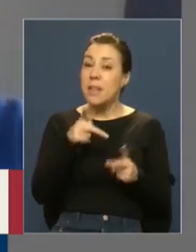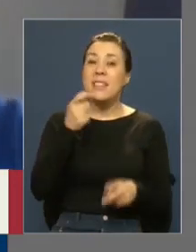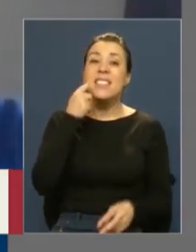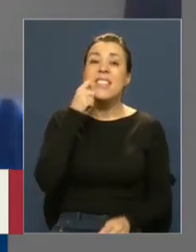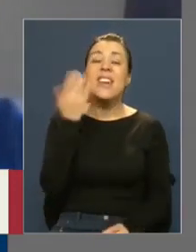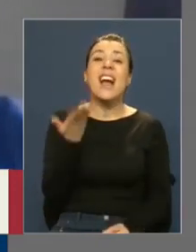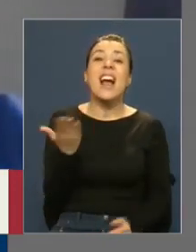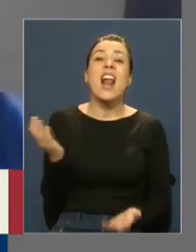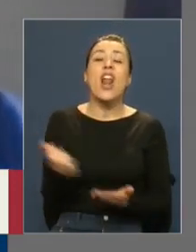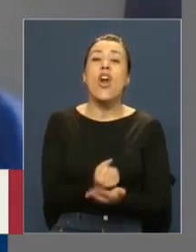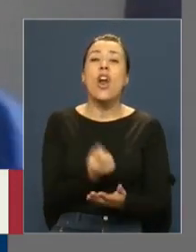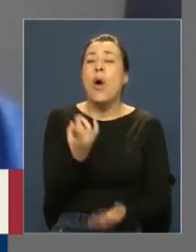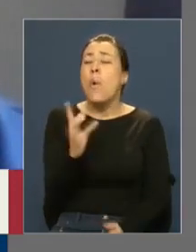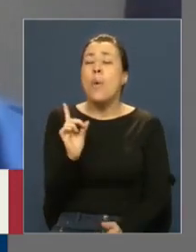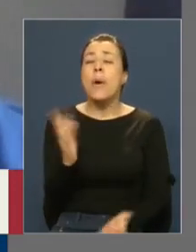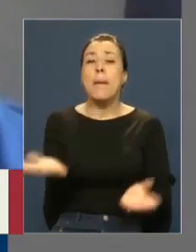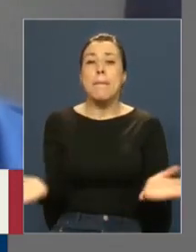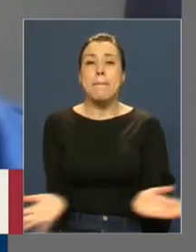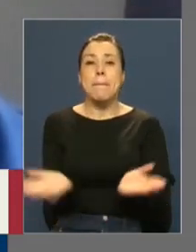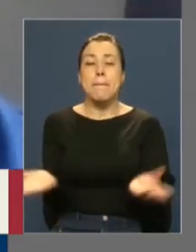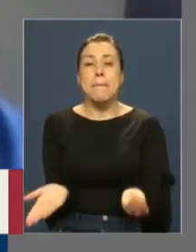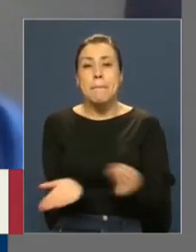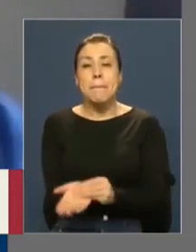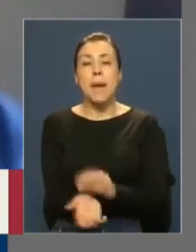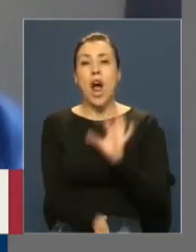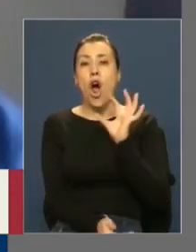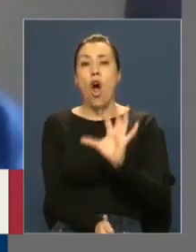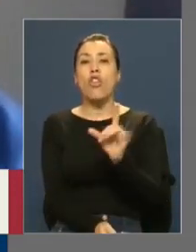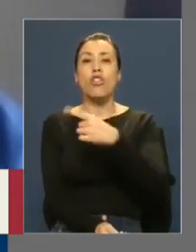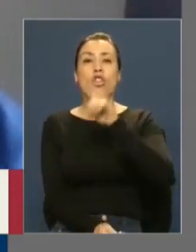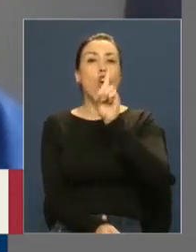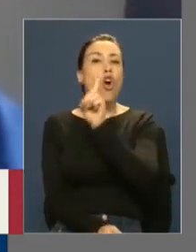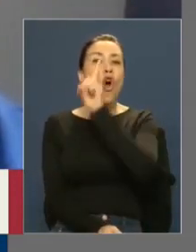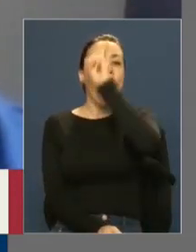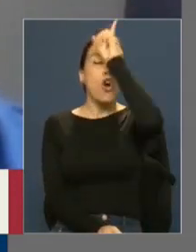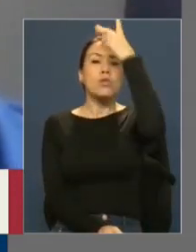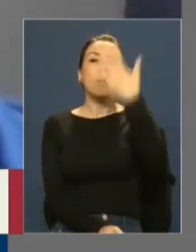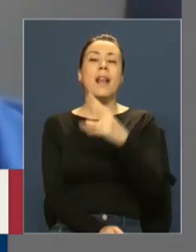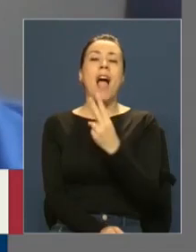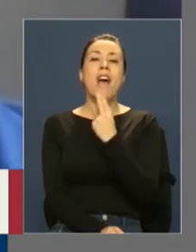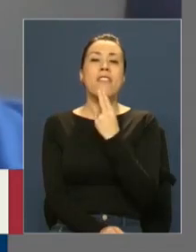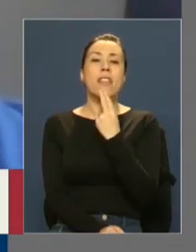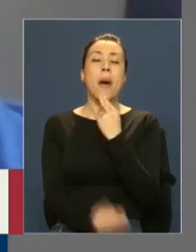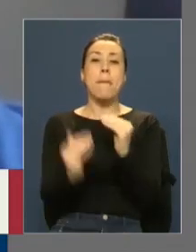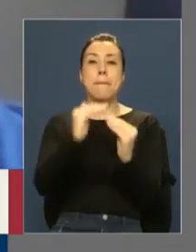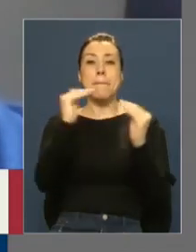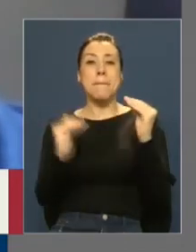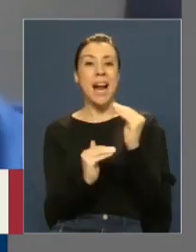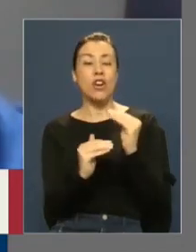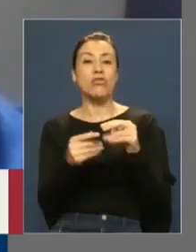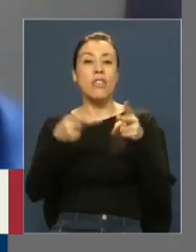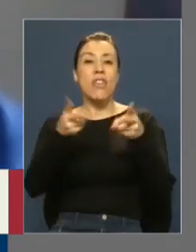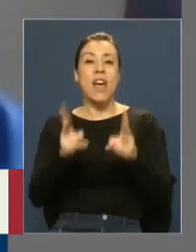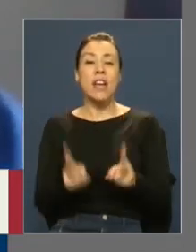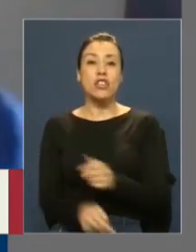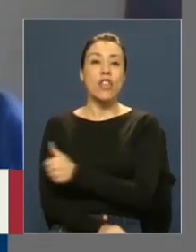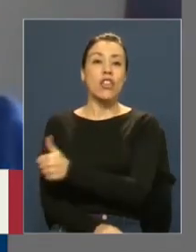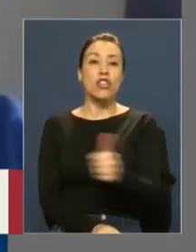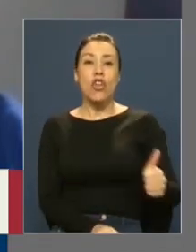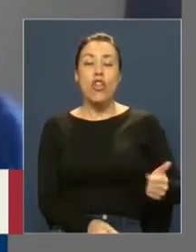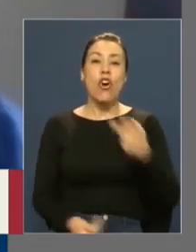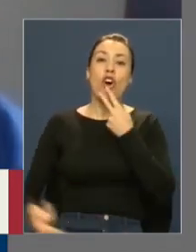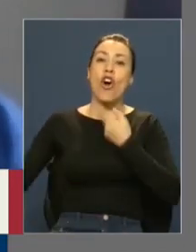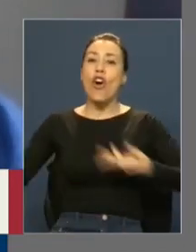único que logra es promover el odio como costumbre de vida, por sobre los derechos de todas y todos para convivir